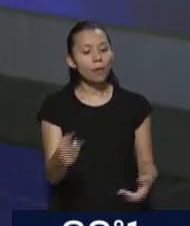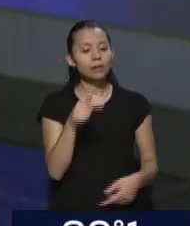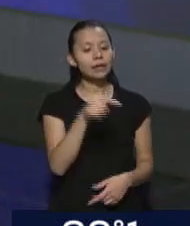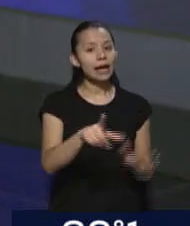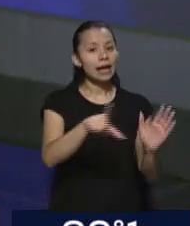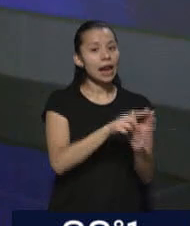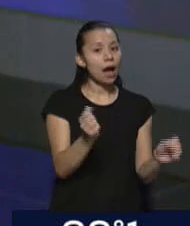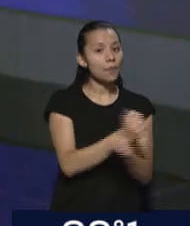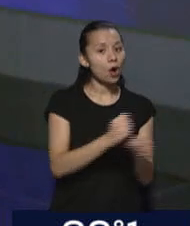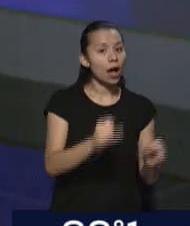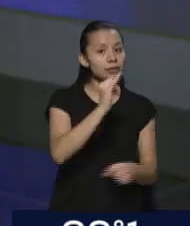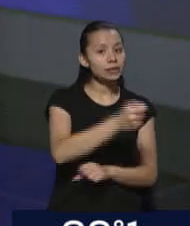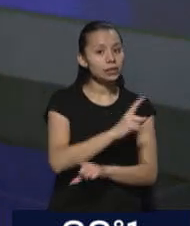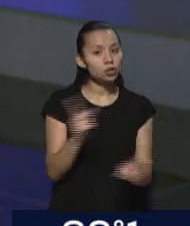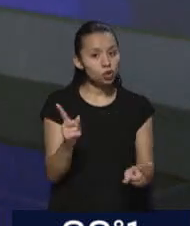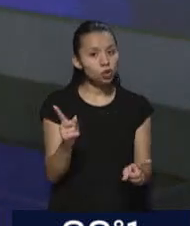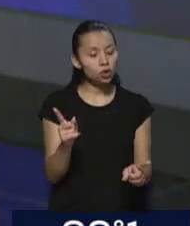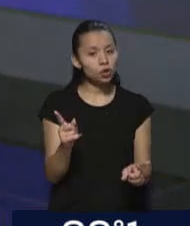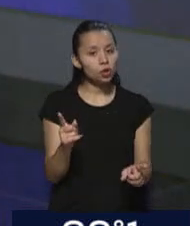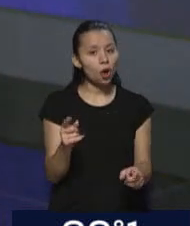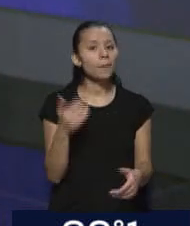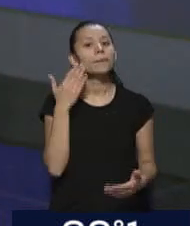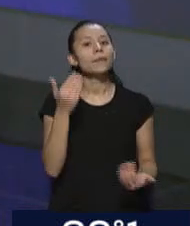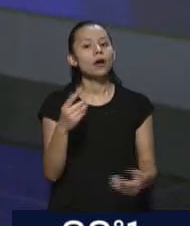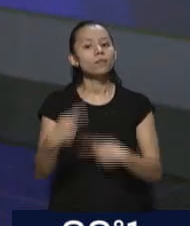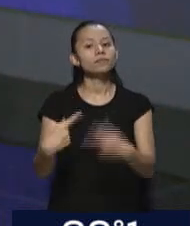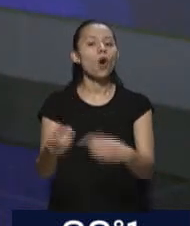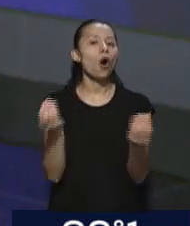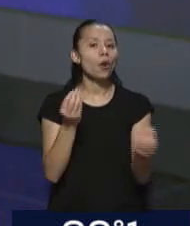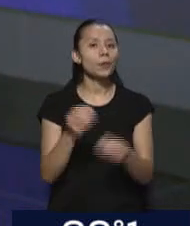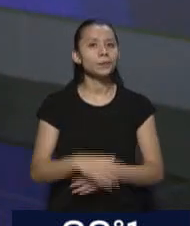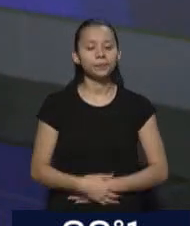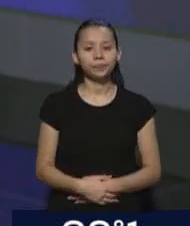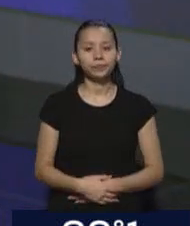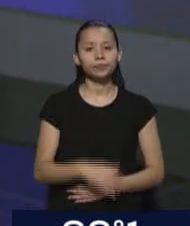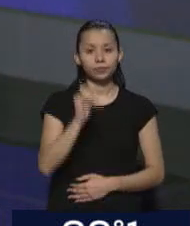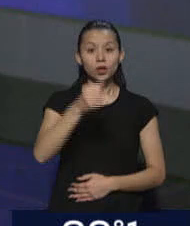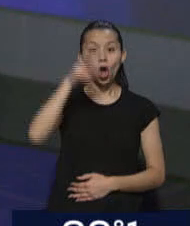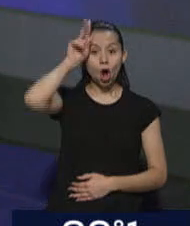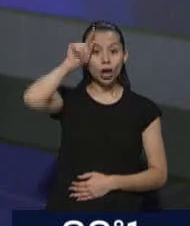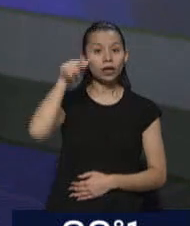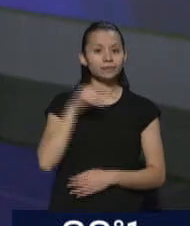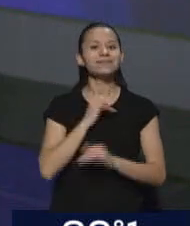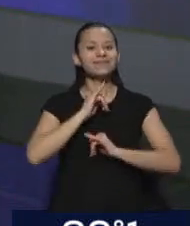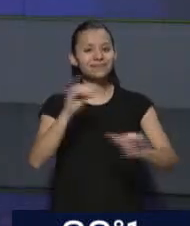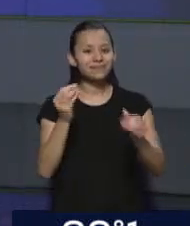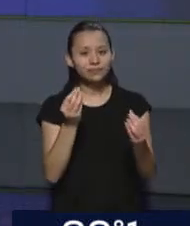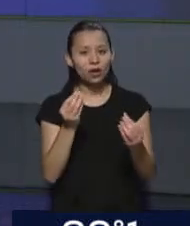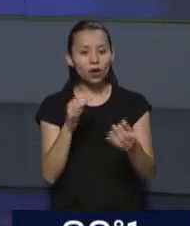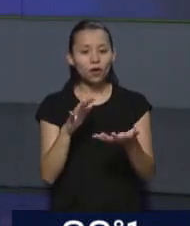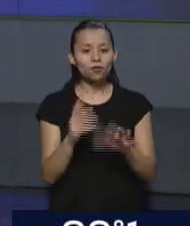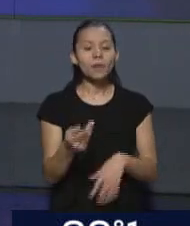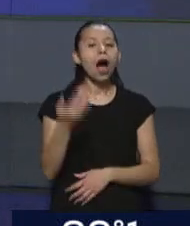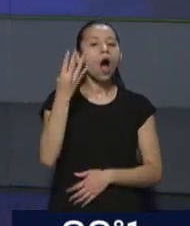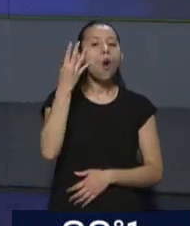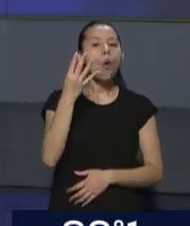esta ley de ministerios, el mismo sábado. Dos entes, que ha dicho Cornejo que él quiere 4 millones de visitantes en 4 años